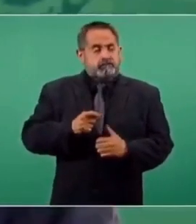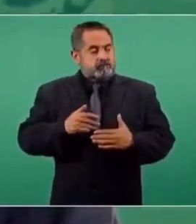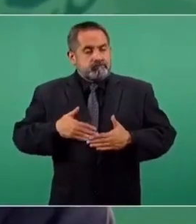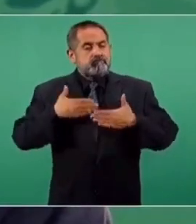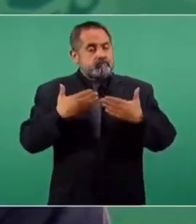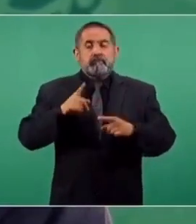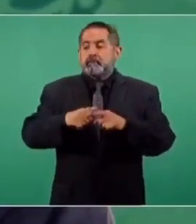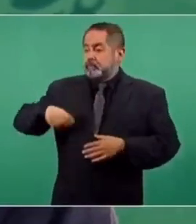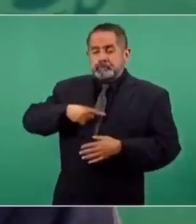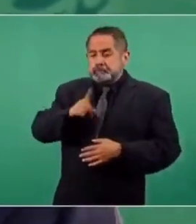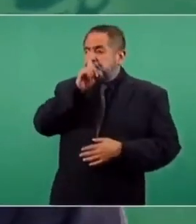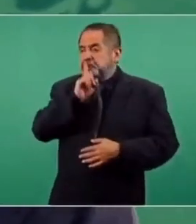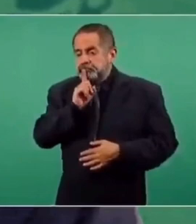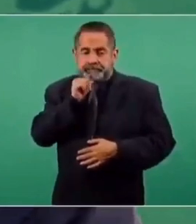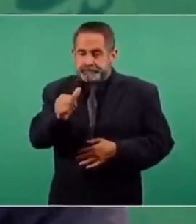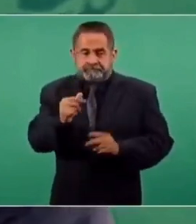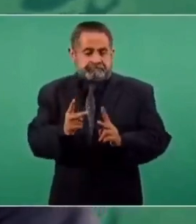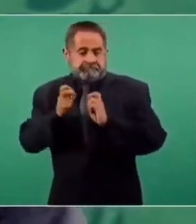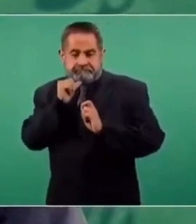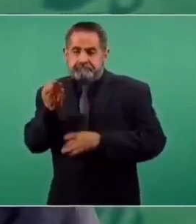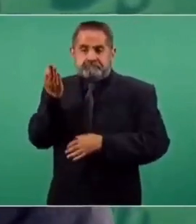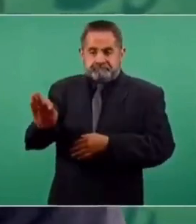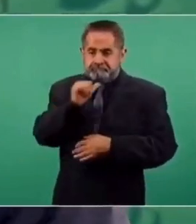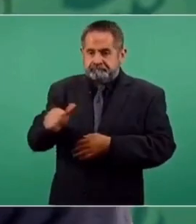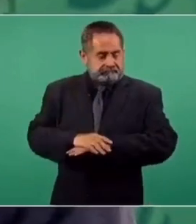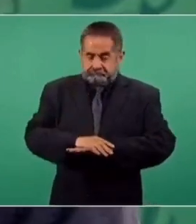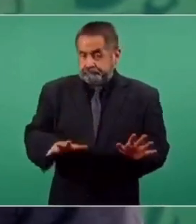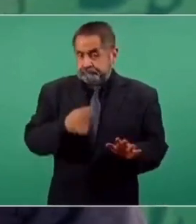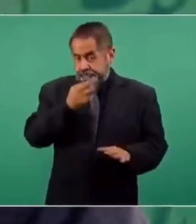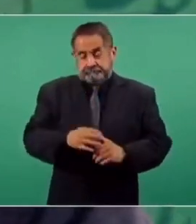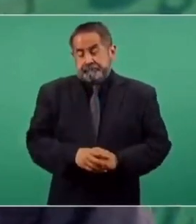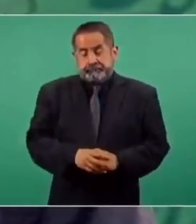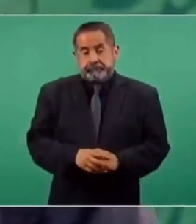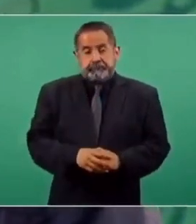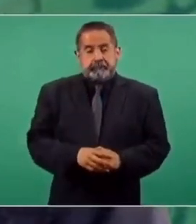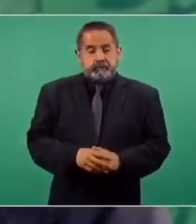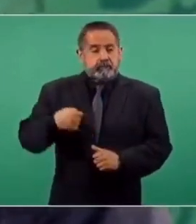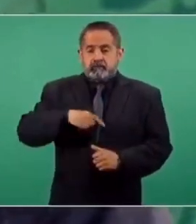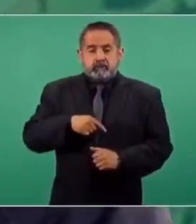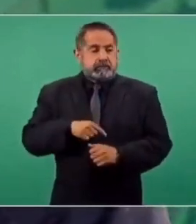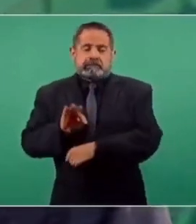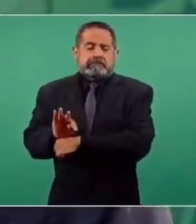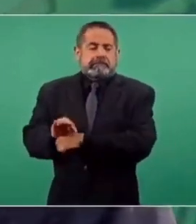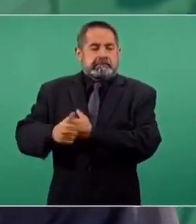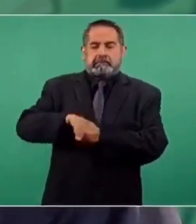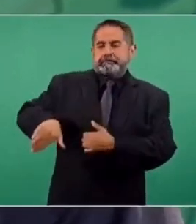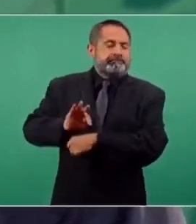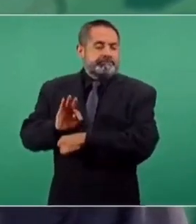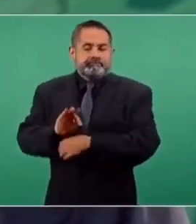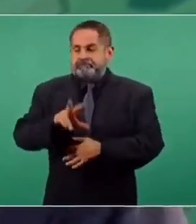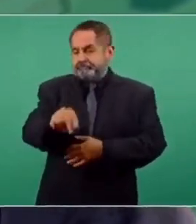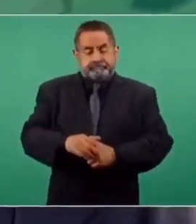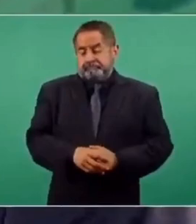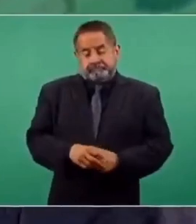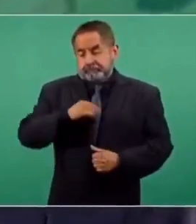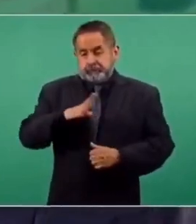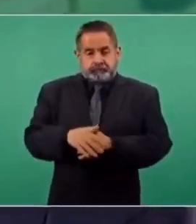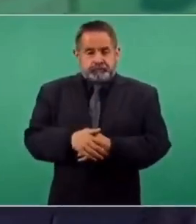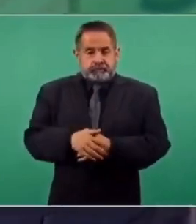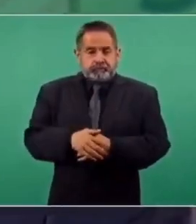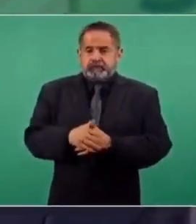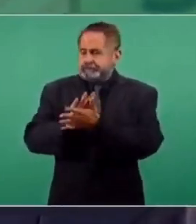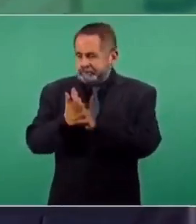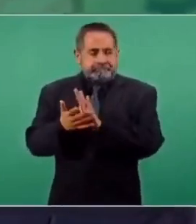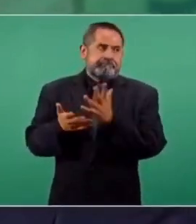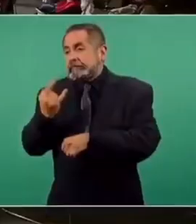que nosotros no mentimos, no robamos y no traicionamos al pueblo. Que no somos encubridores, que no